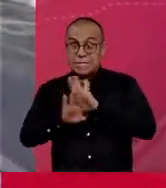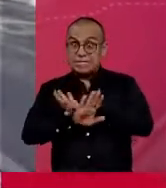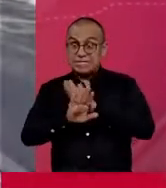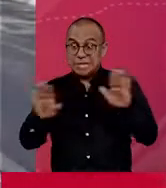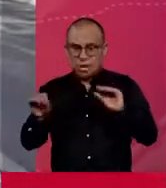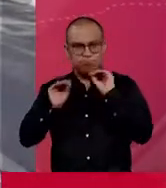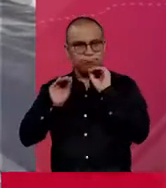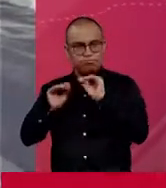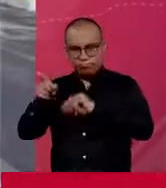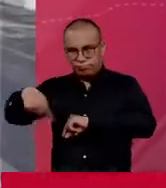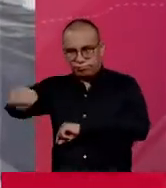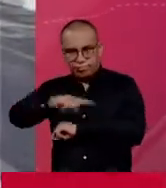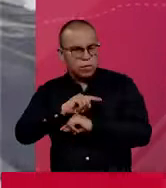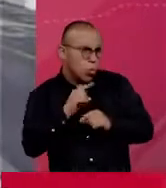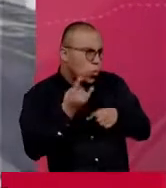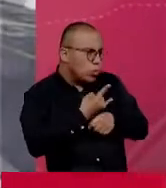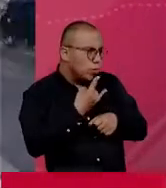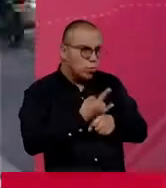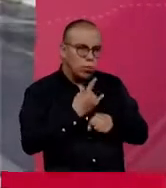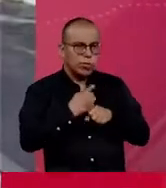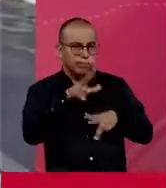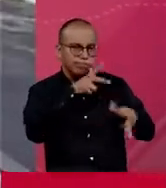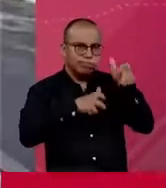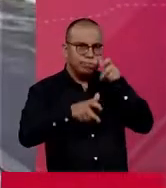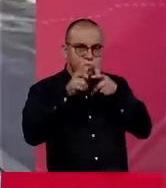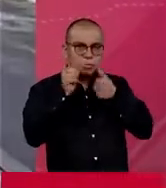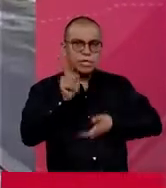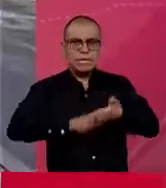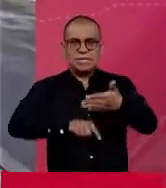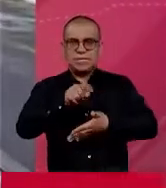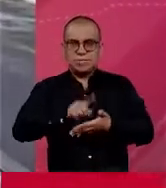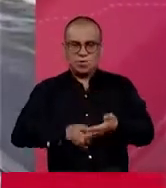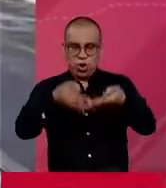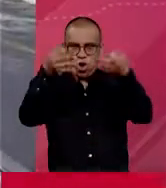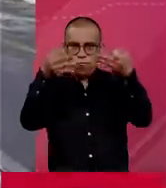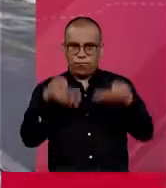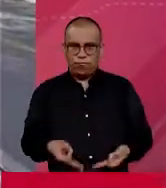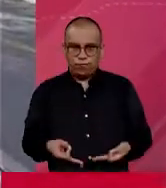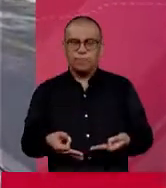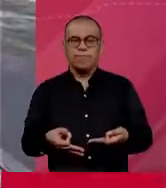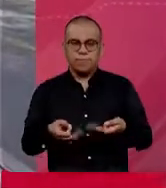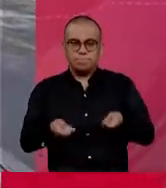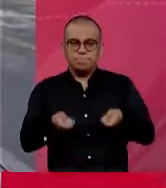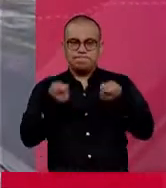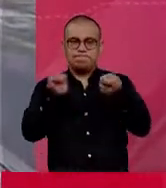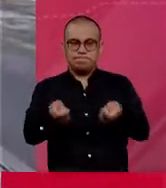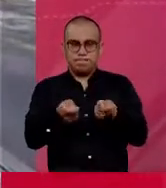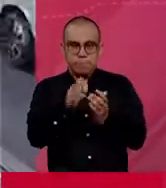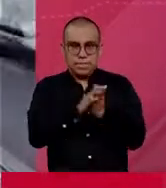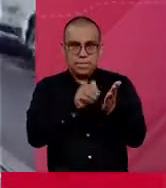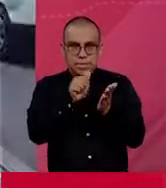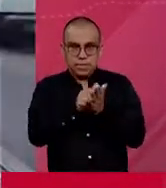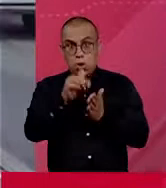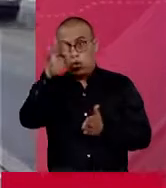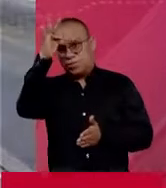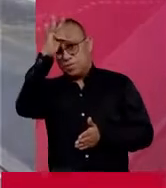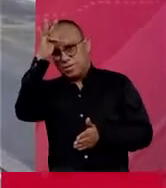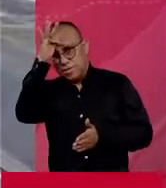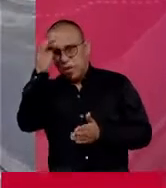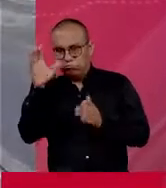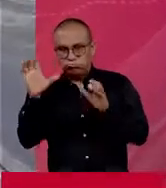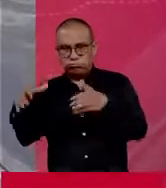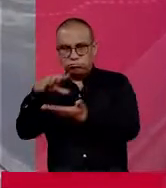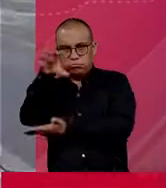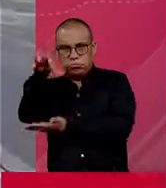que se capacitan las personas que lo van a usar se puede firmar el acta de entrega. La hace el proveedor con la clínica u hospital,